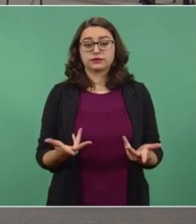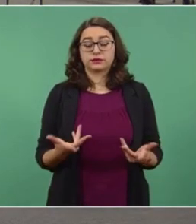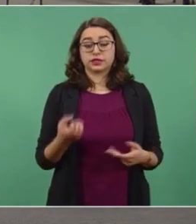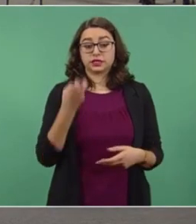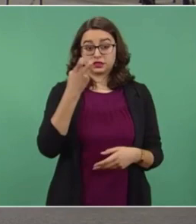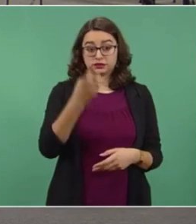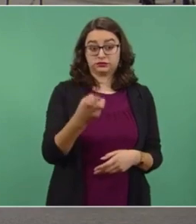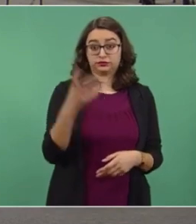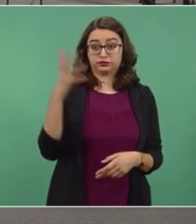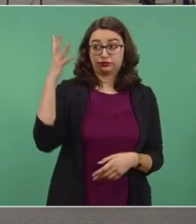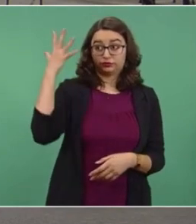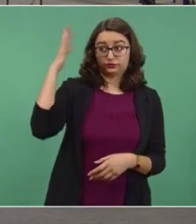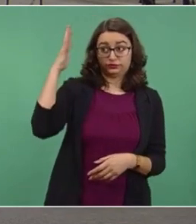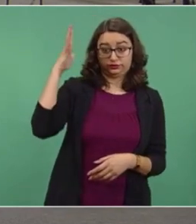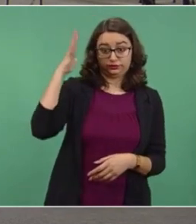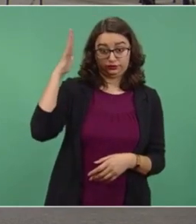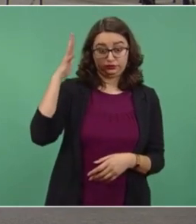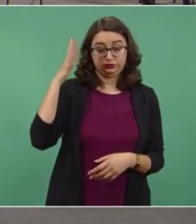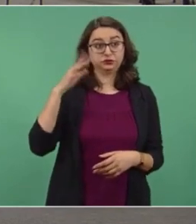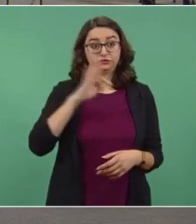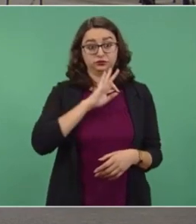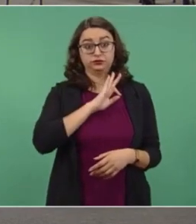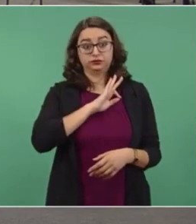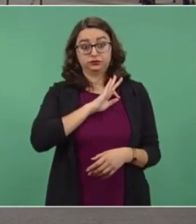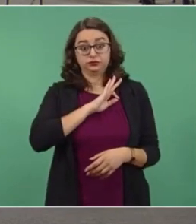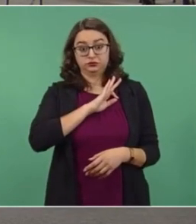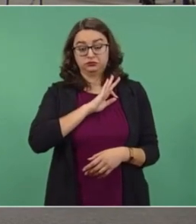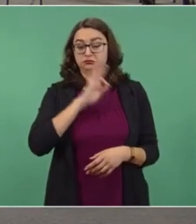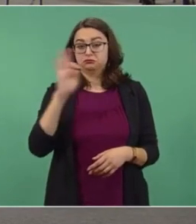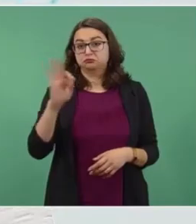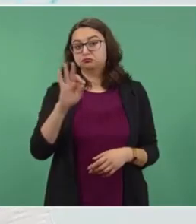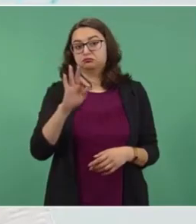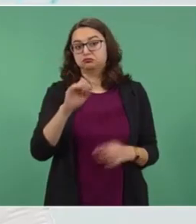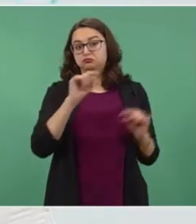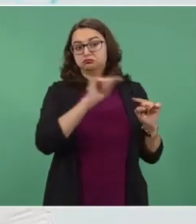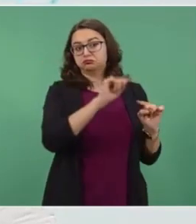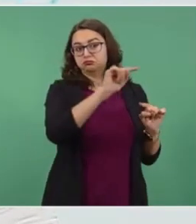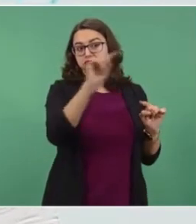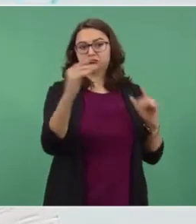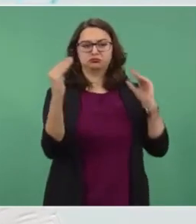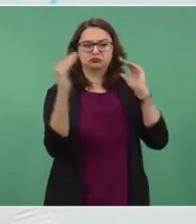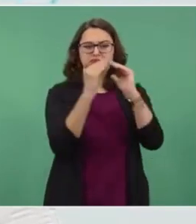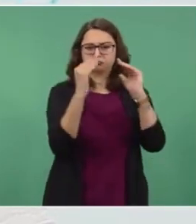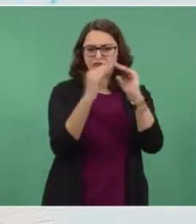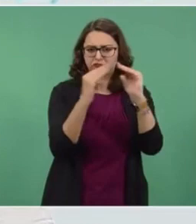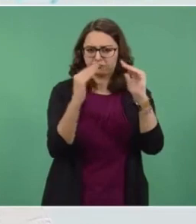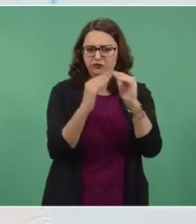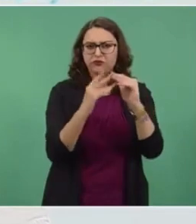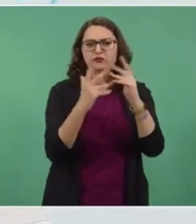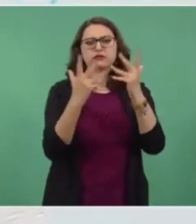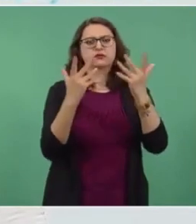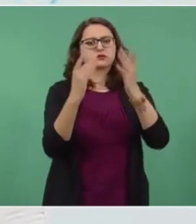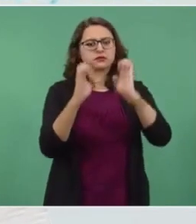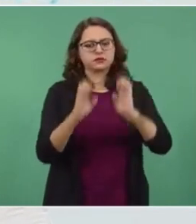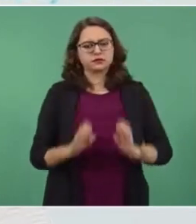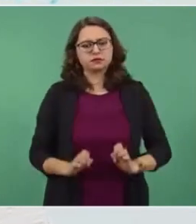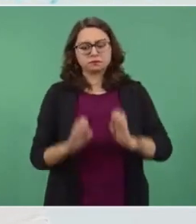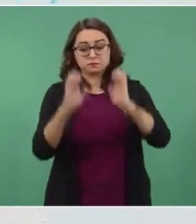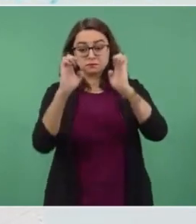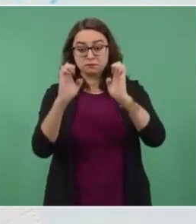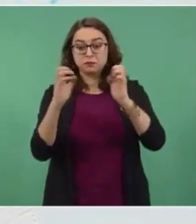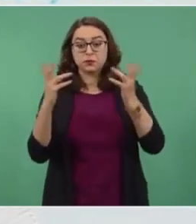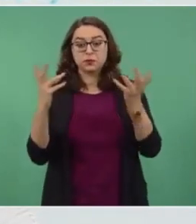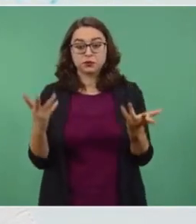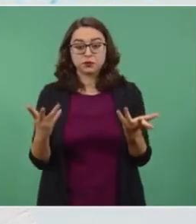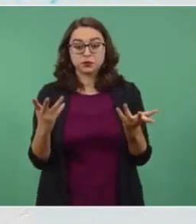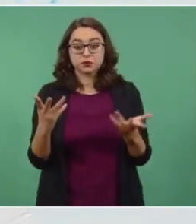paneles solares que la gente coloca en sus domicilios, en su edificio y